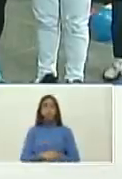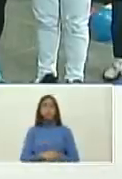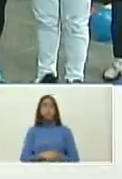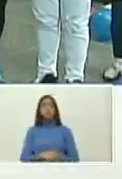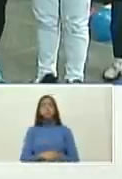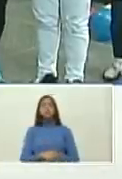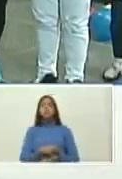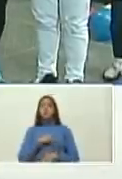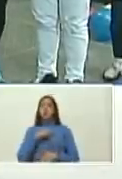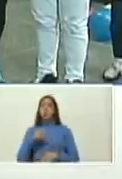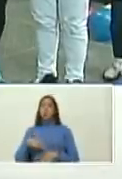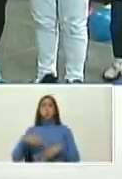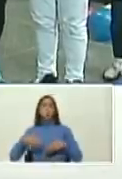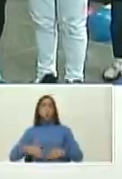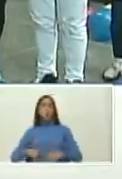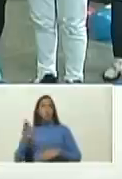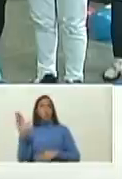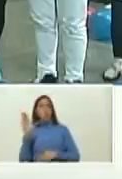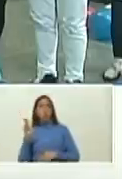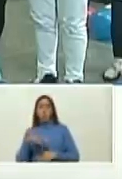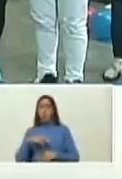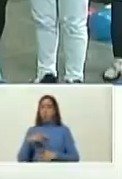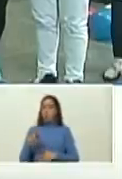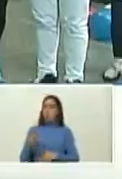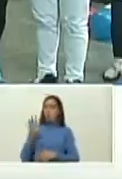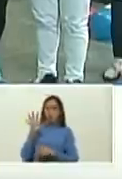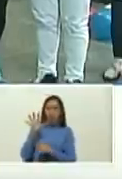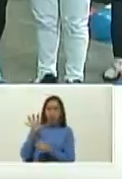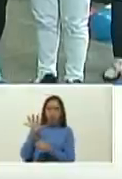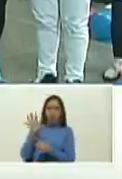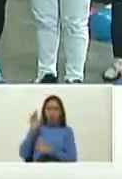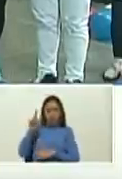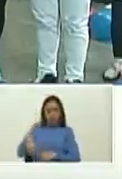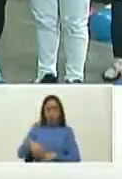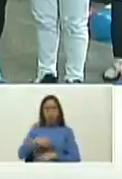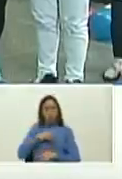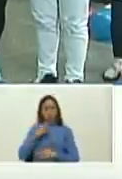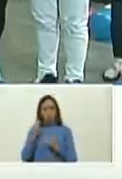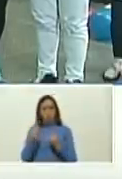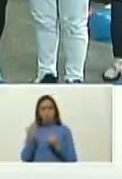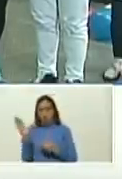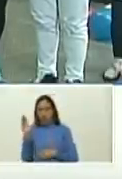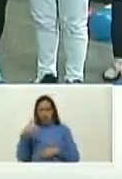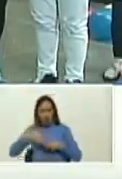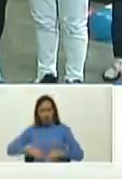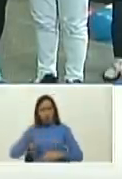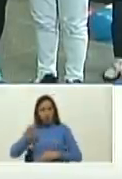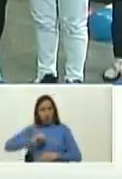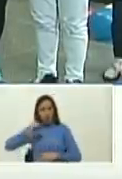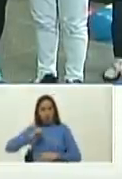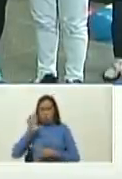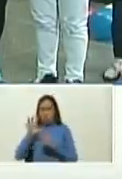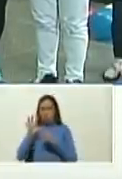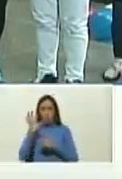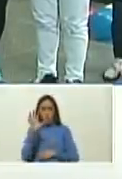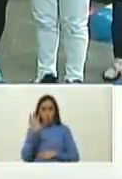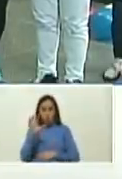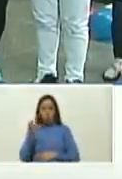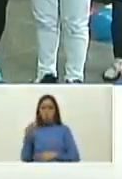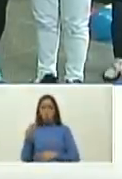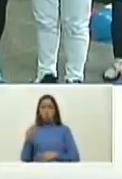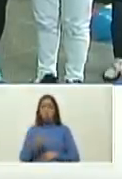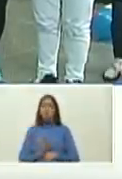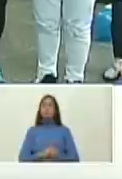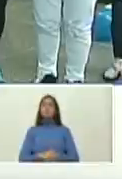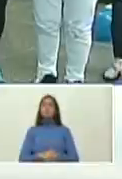somos caraqueños entonces cuando nos echamos broma los caraqueños somos muy bromistas somos me